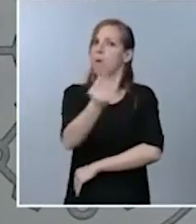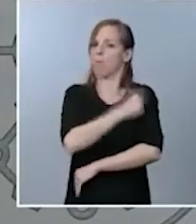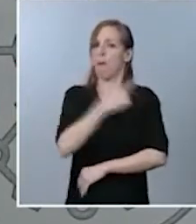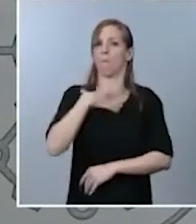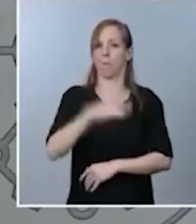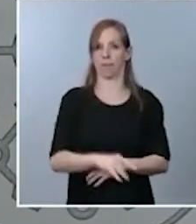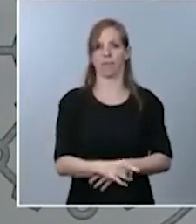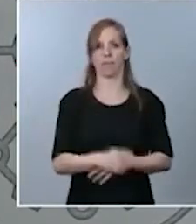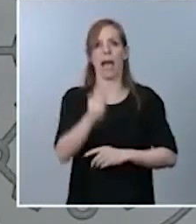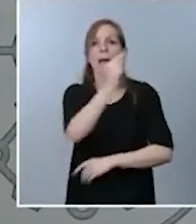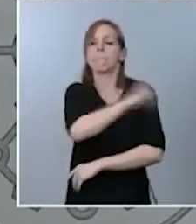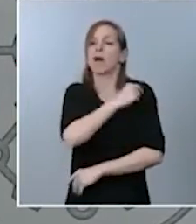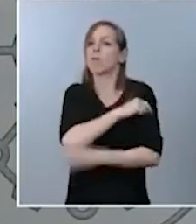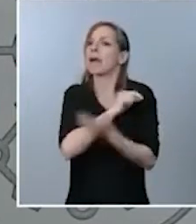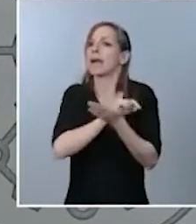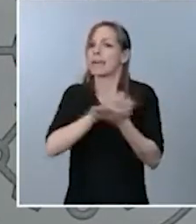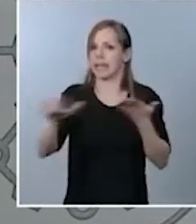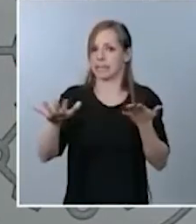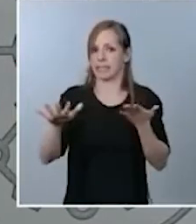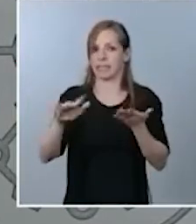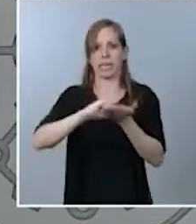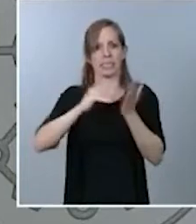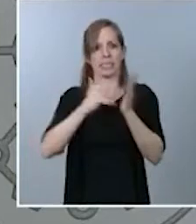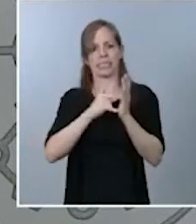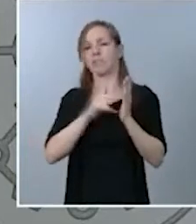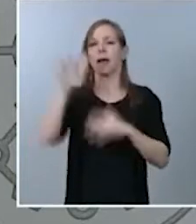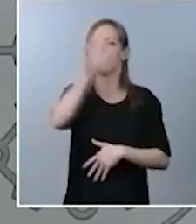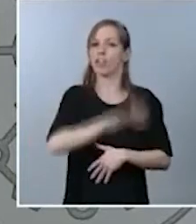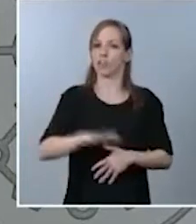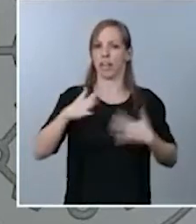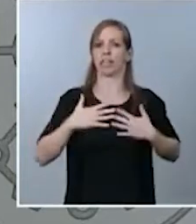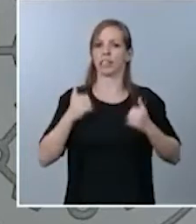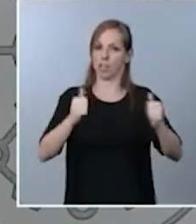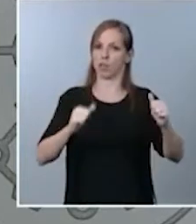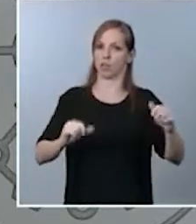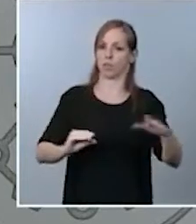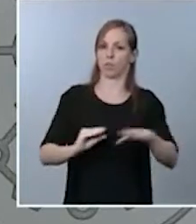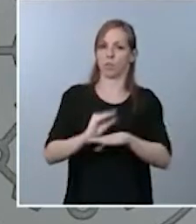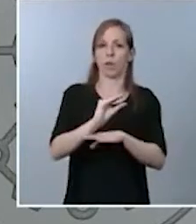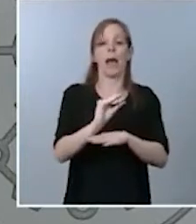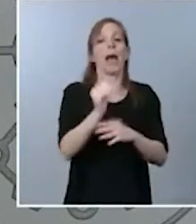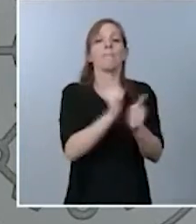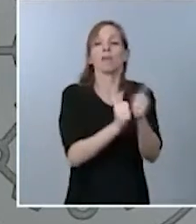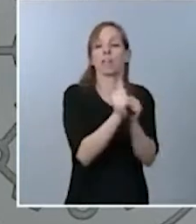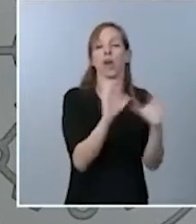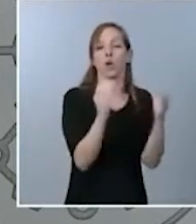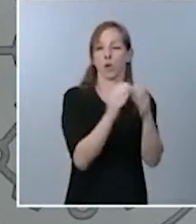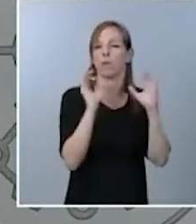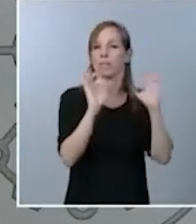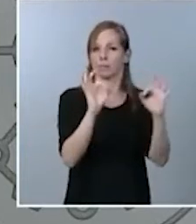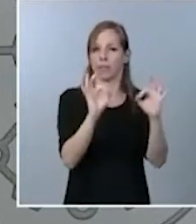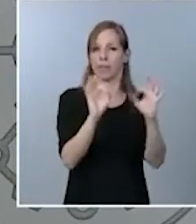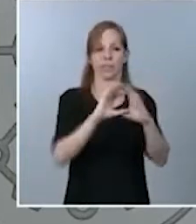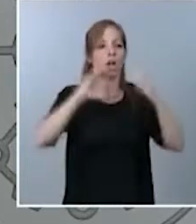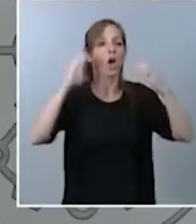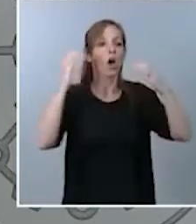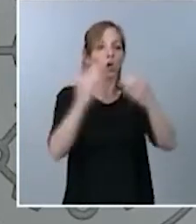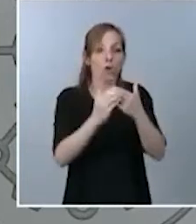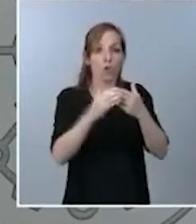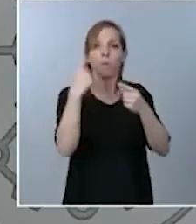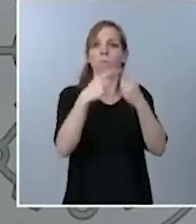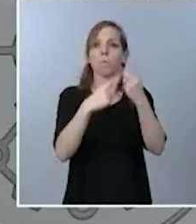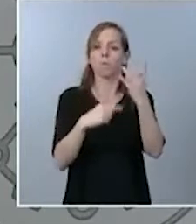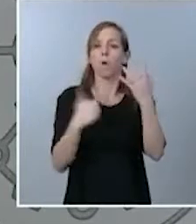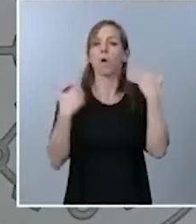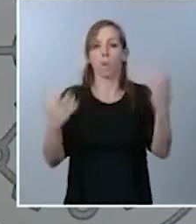distribuirá a través del Sistema Nacional de Salud, priorizando determinados grupos que se determinarán entre el Ministerio de